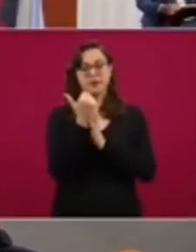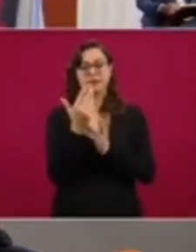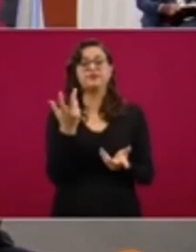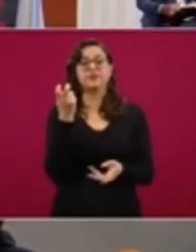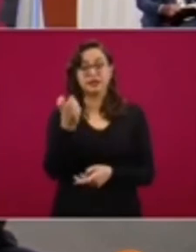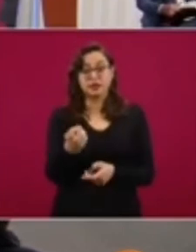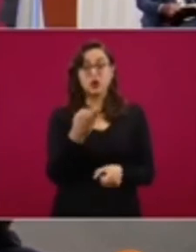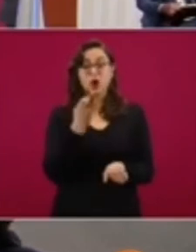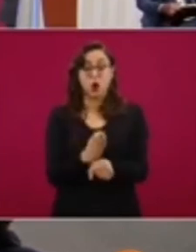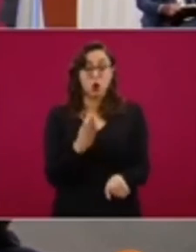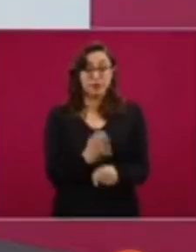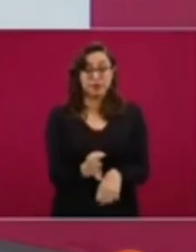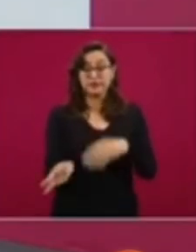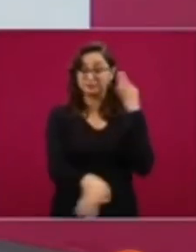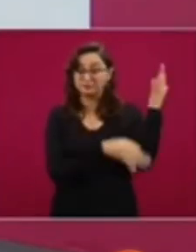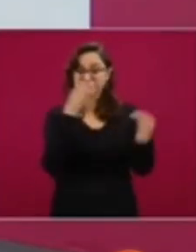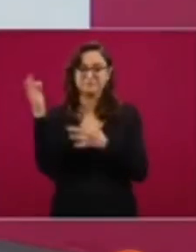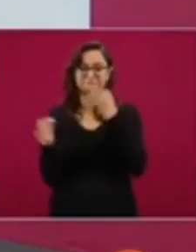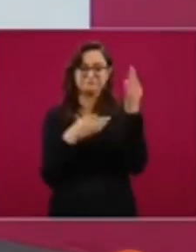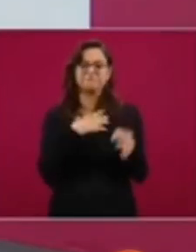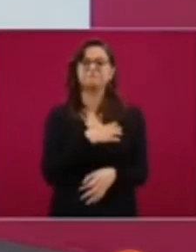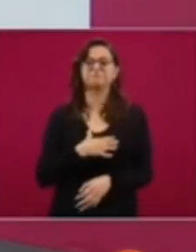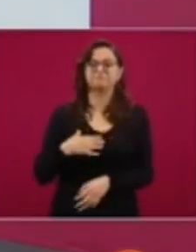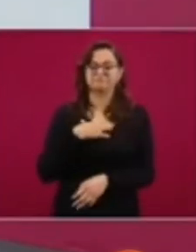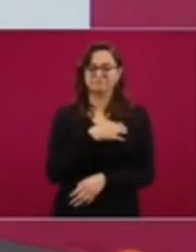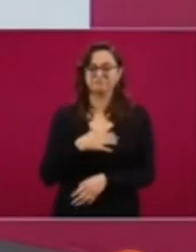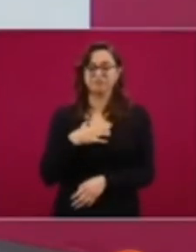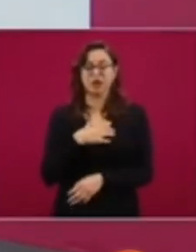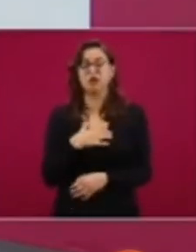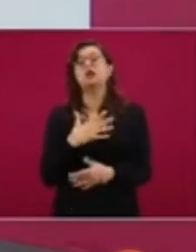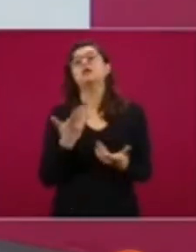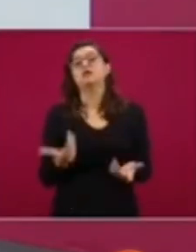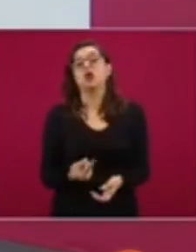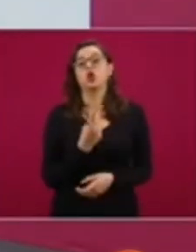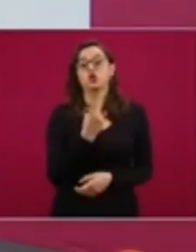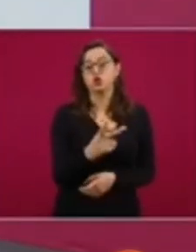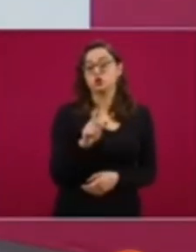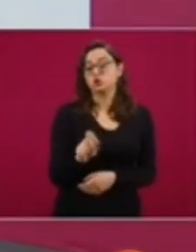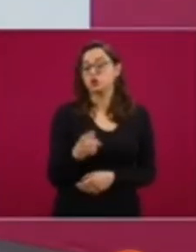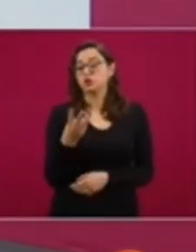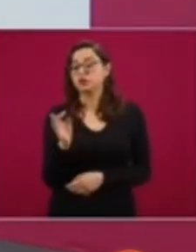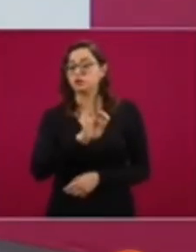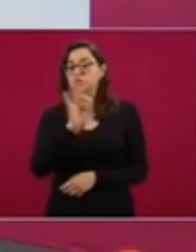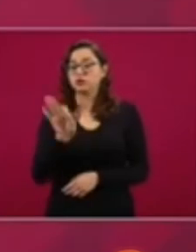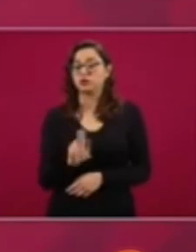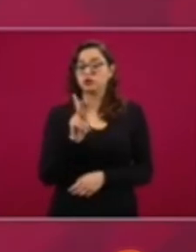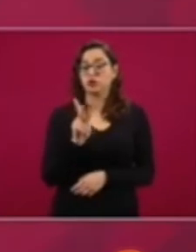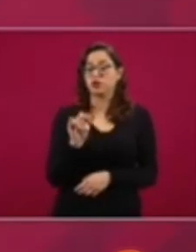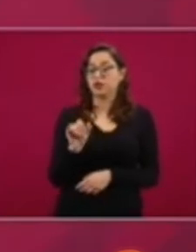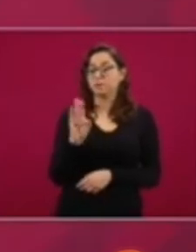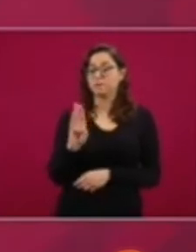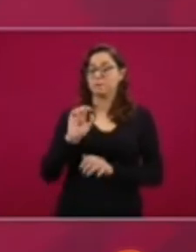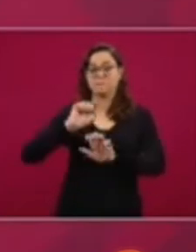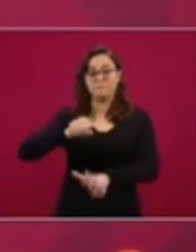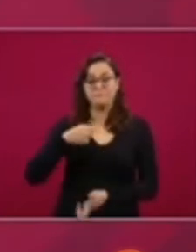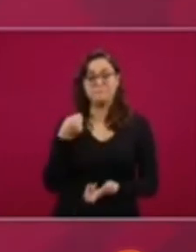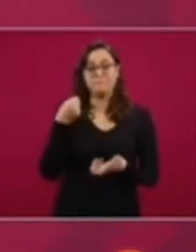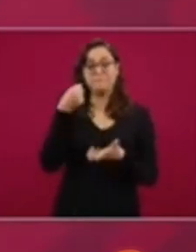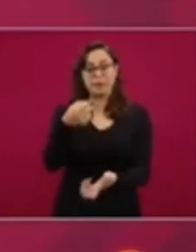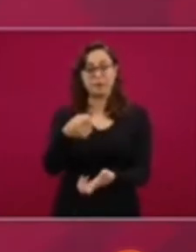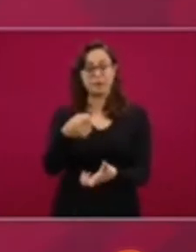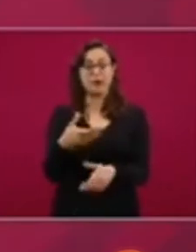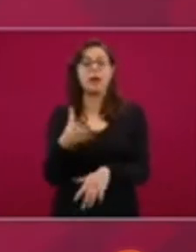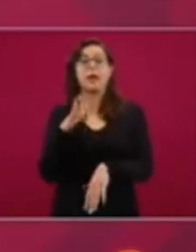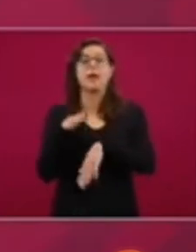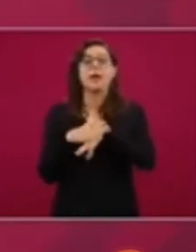y la importancia que tiene, estamos hablando del 2.3% del PIB. Si esto lo sumamos a las